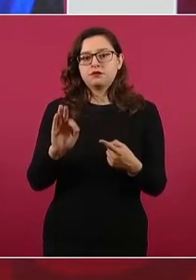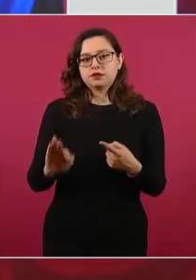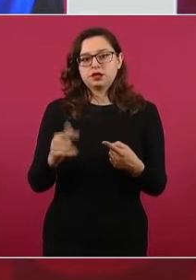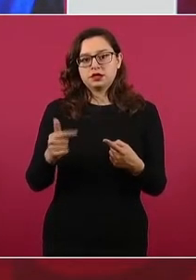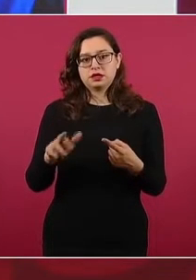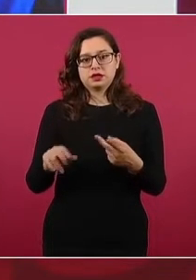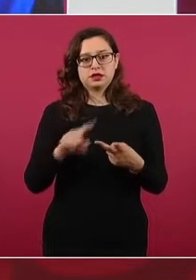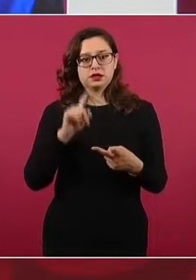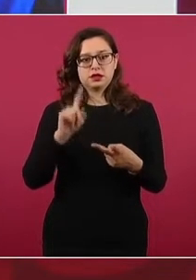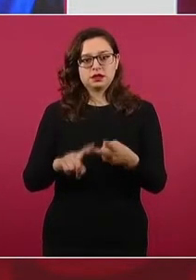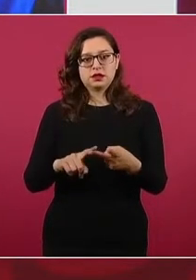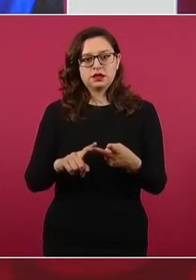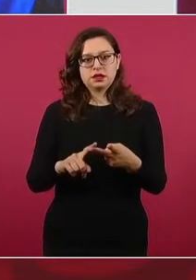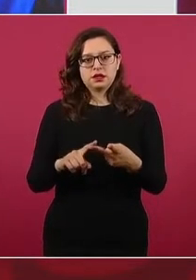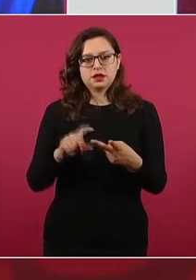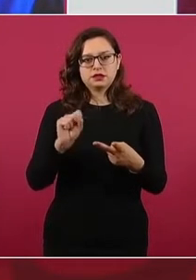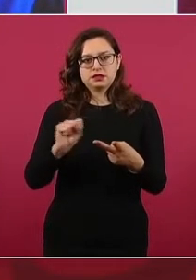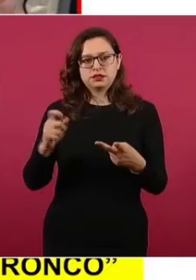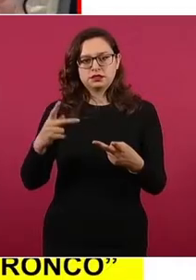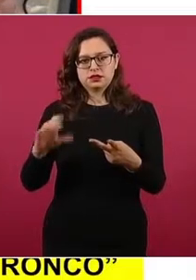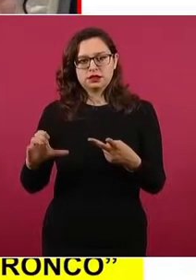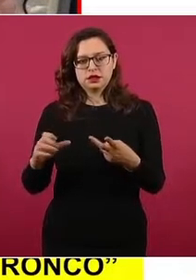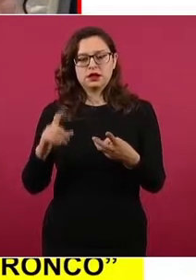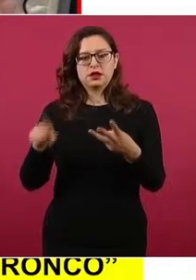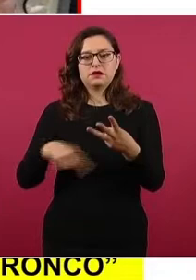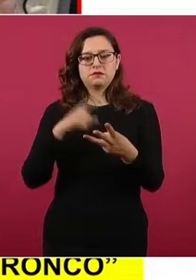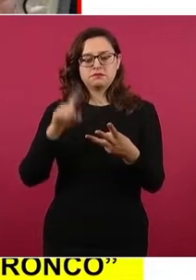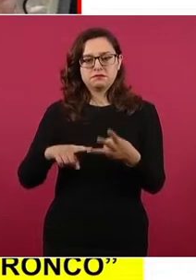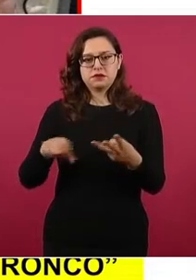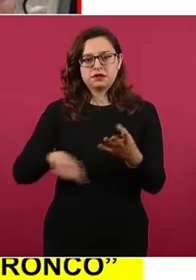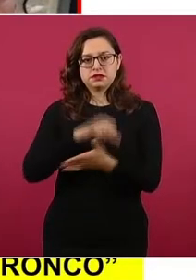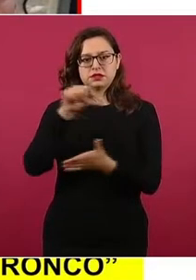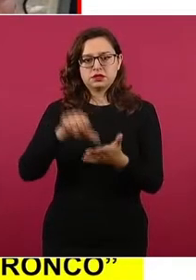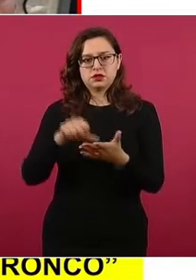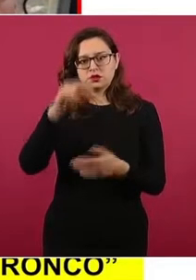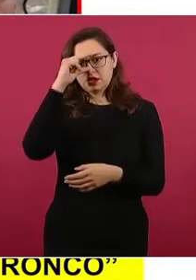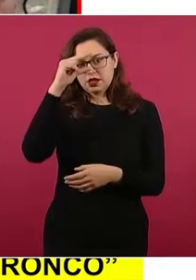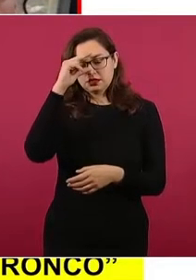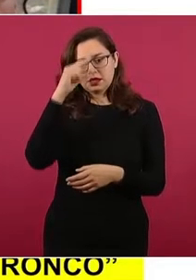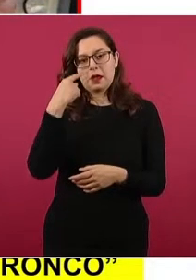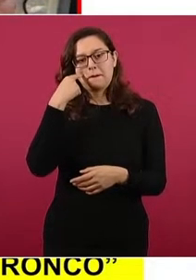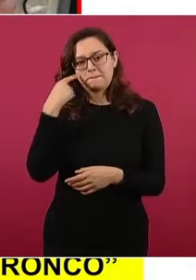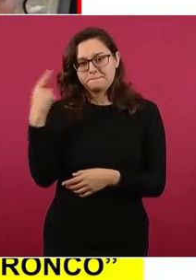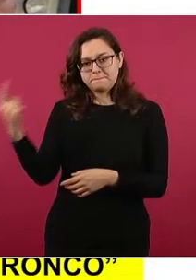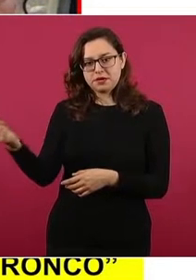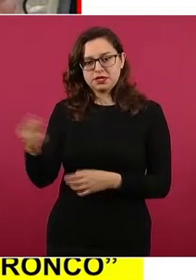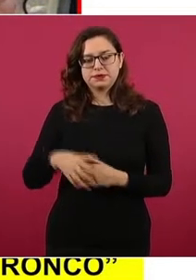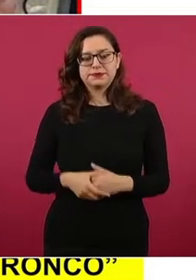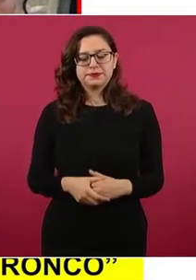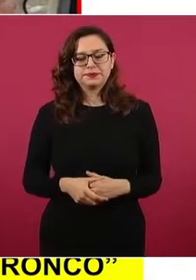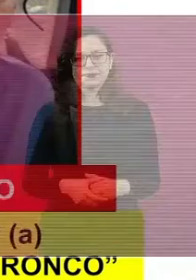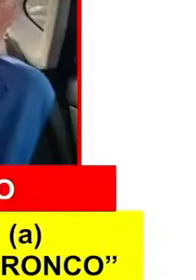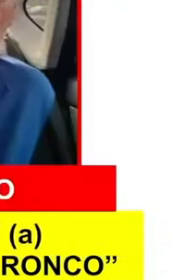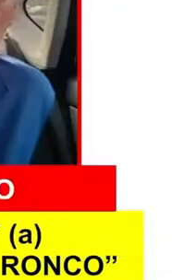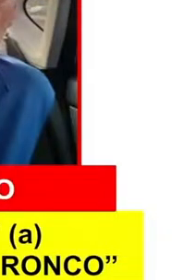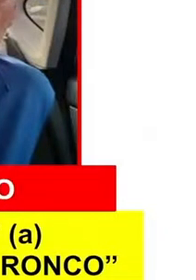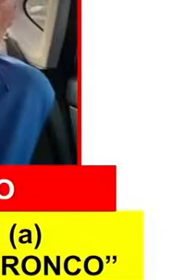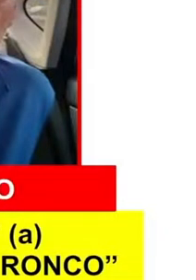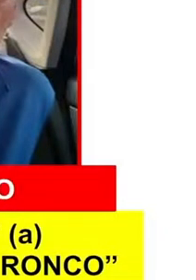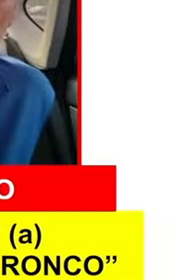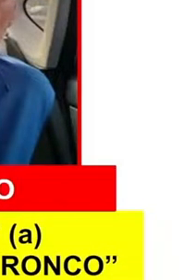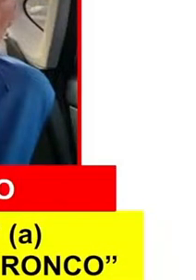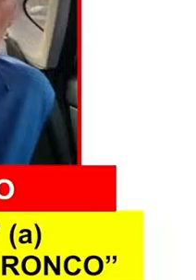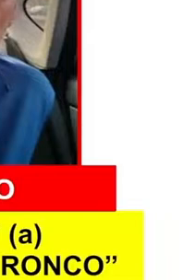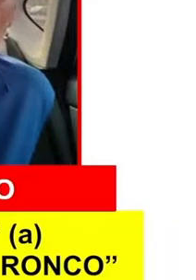México, el Centro Nacional de Inteligencia, la Guardia Nacional y autoridades estatales. Quienes lograron